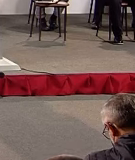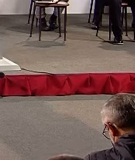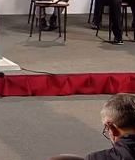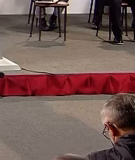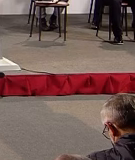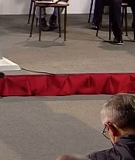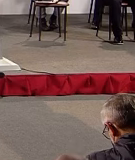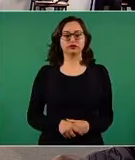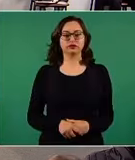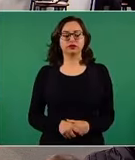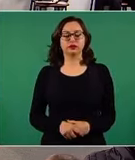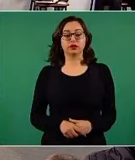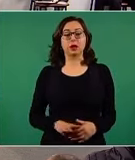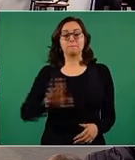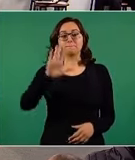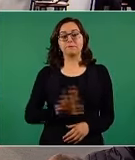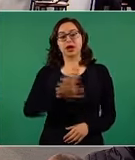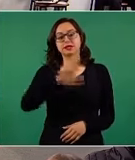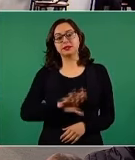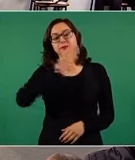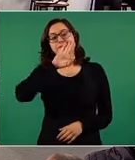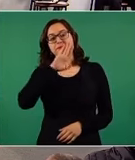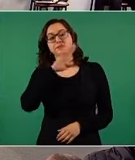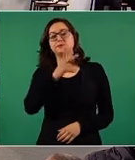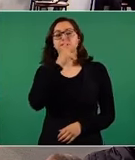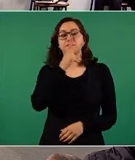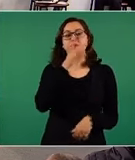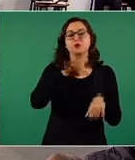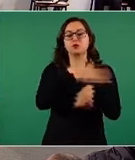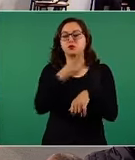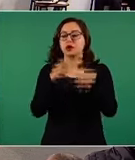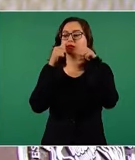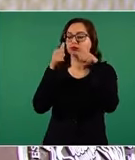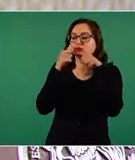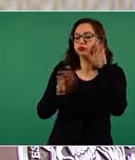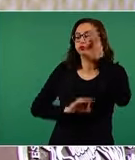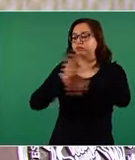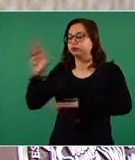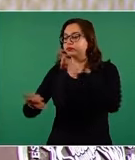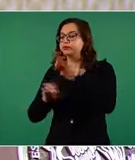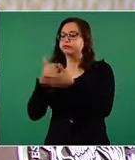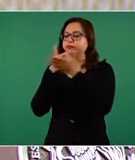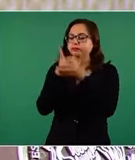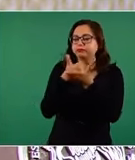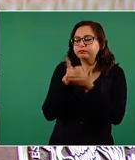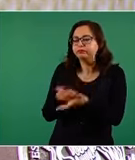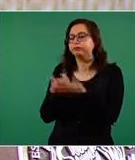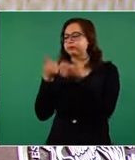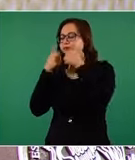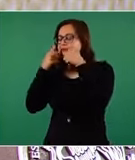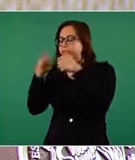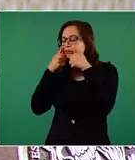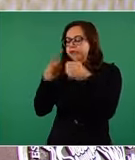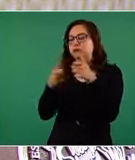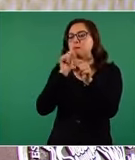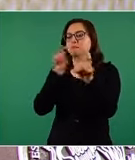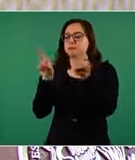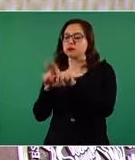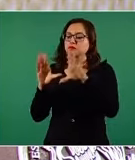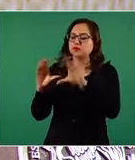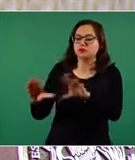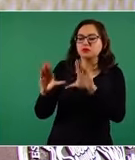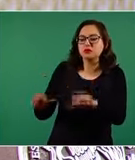forman disciplinas, se forman hábitos de higiene, se forman hábitos de alimentación. Por lo tanto, ¿por qué debemos regresar a las